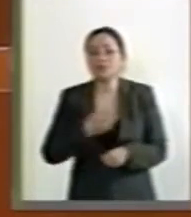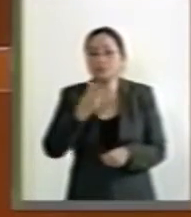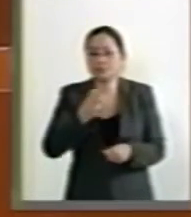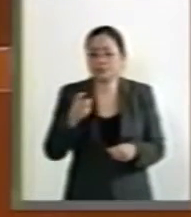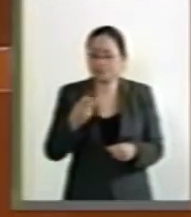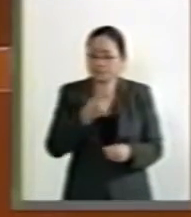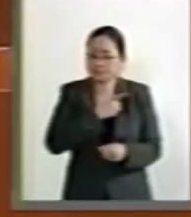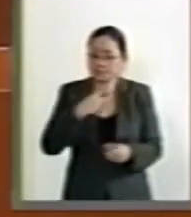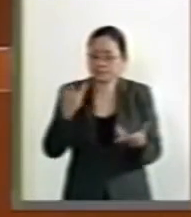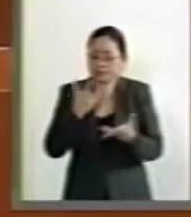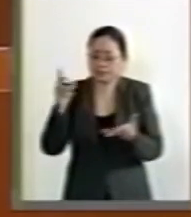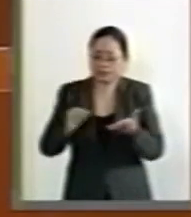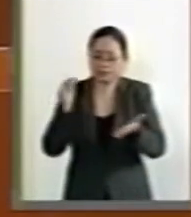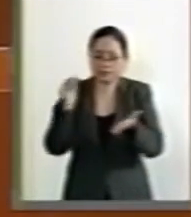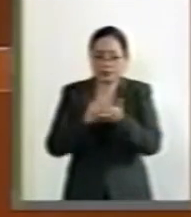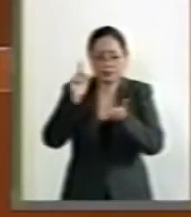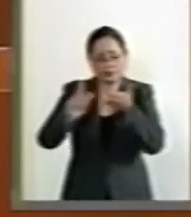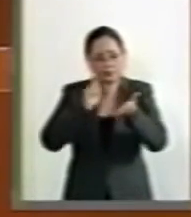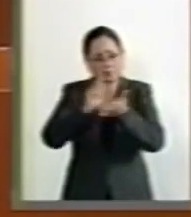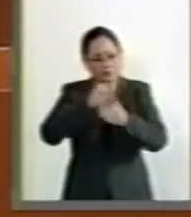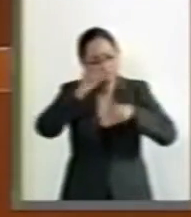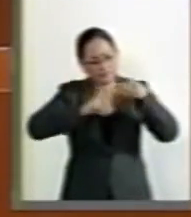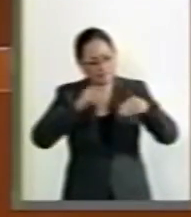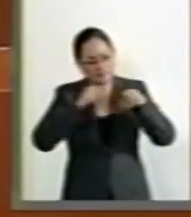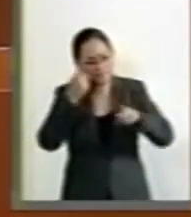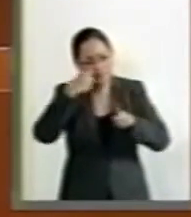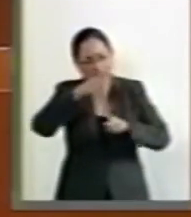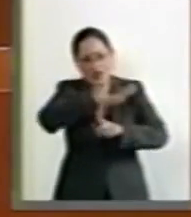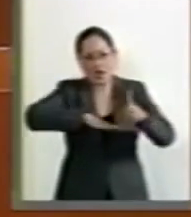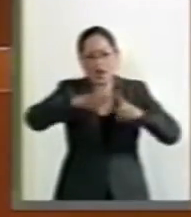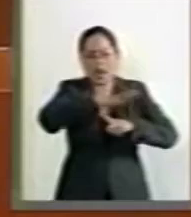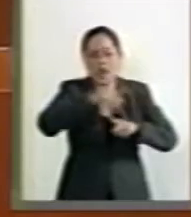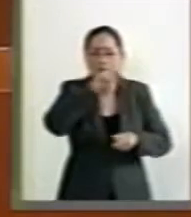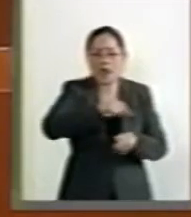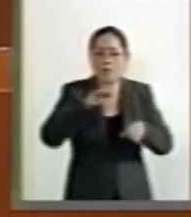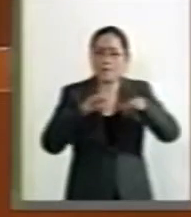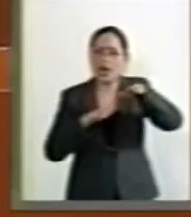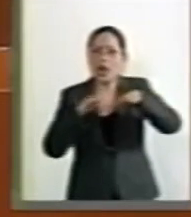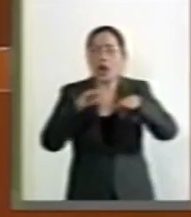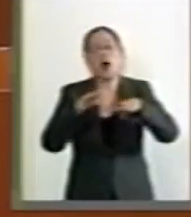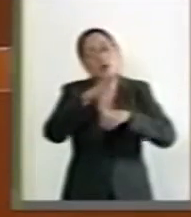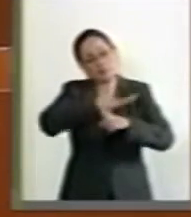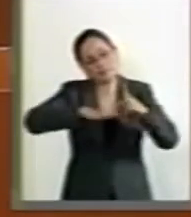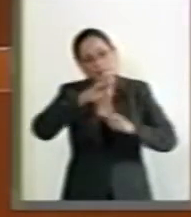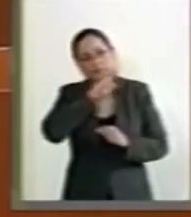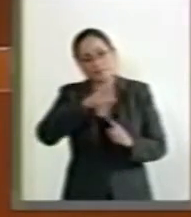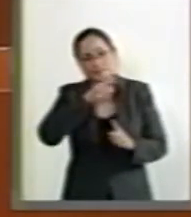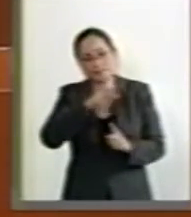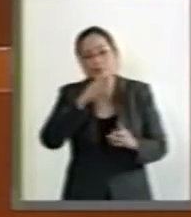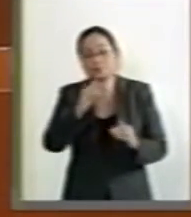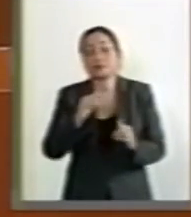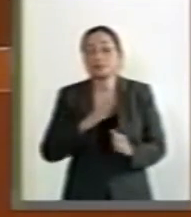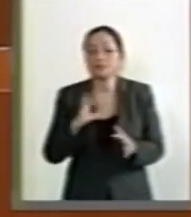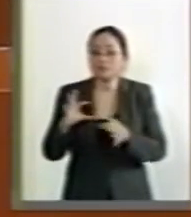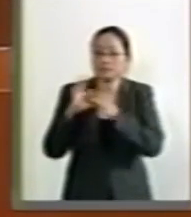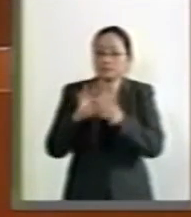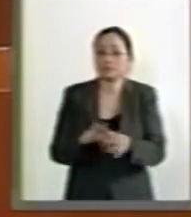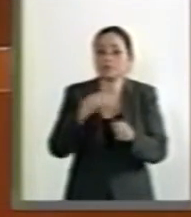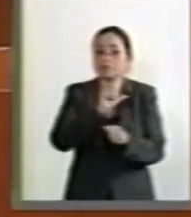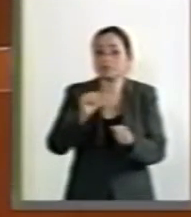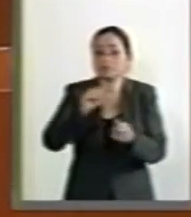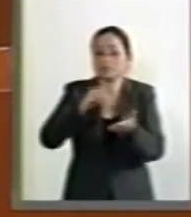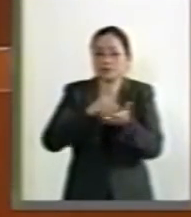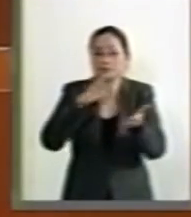en leyes que ayuden a mejorar las condiciones de desigualdad en las que viven, en estricto apego